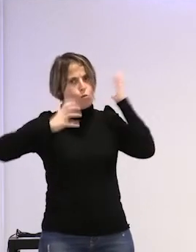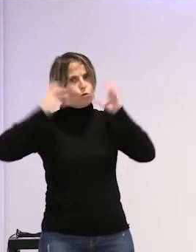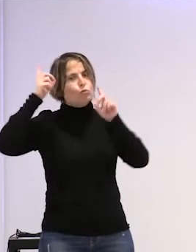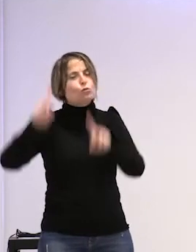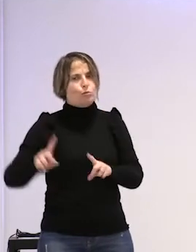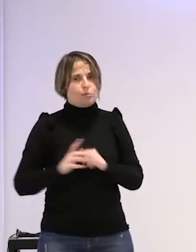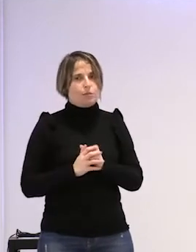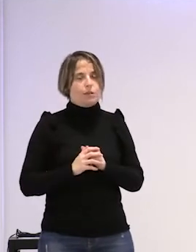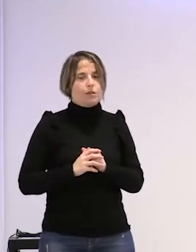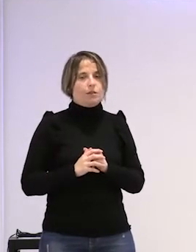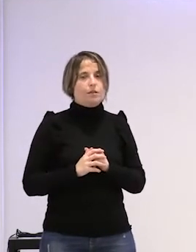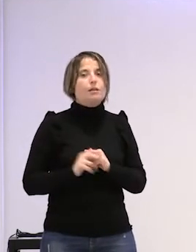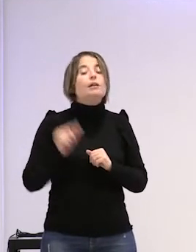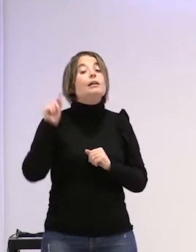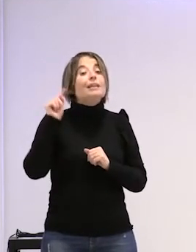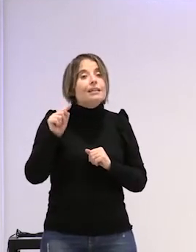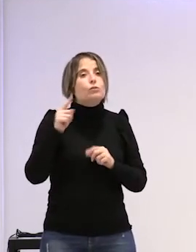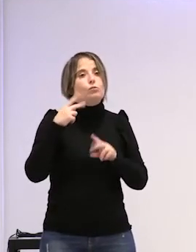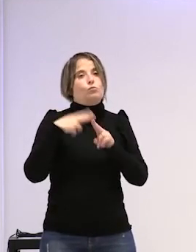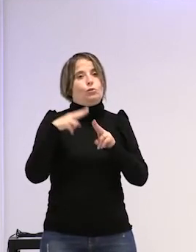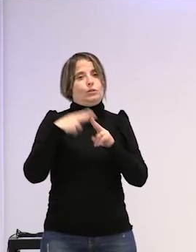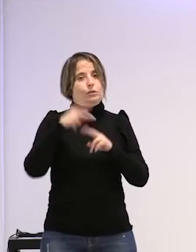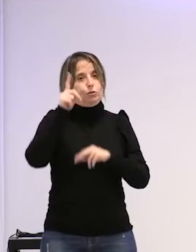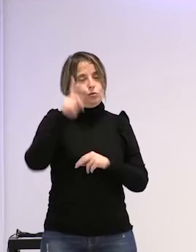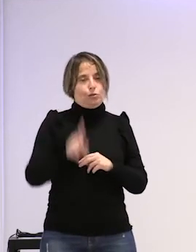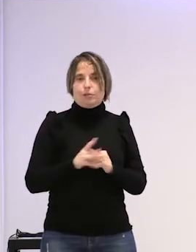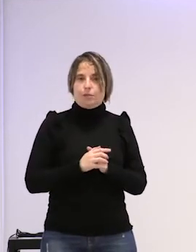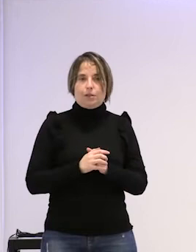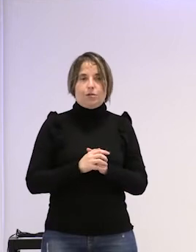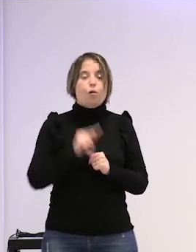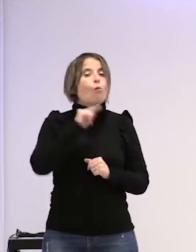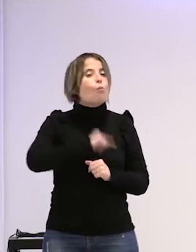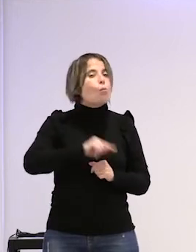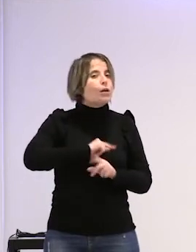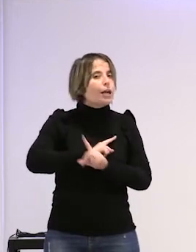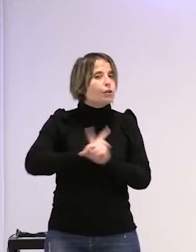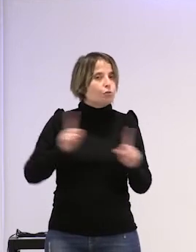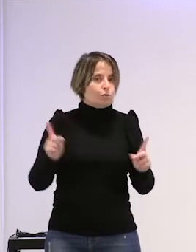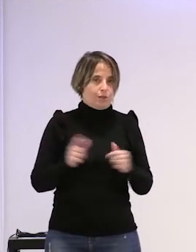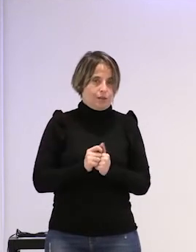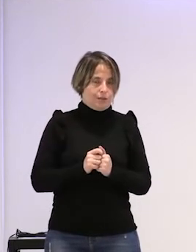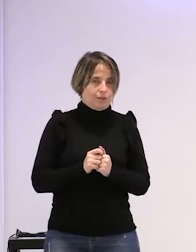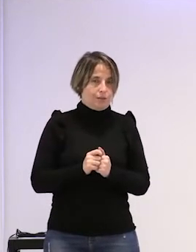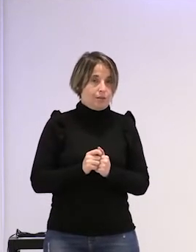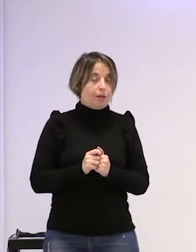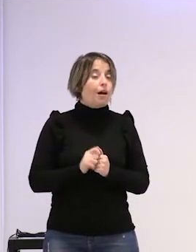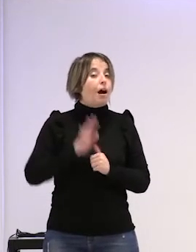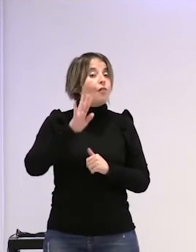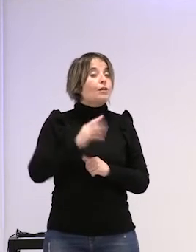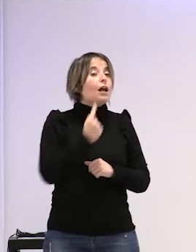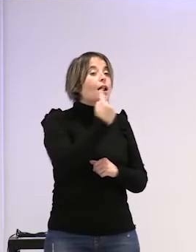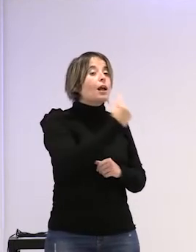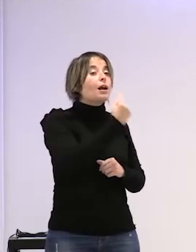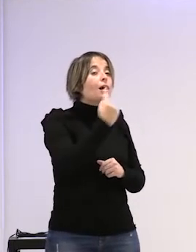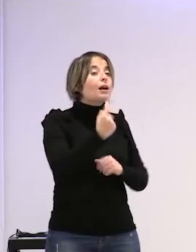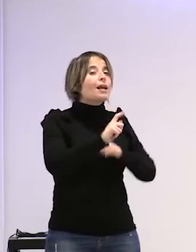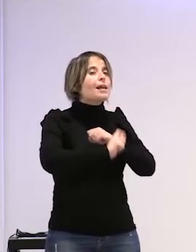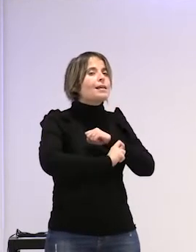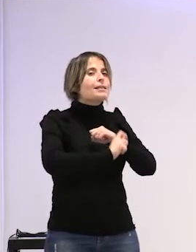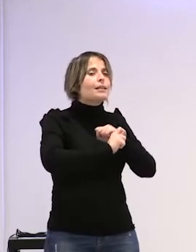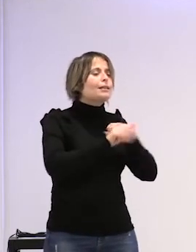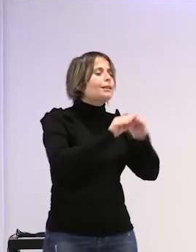y eso también es político no es solo moral y la estrategia que cada persona cree